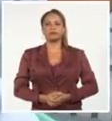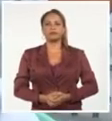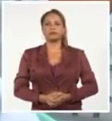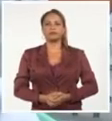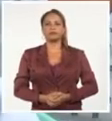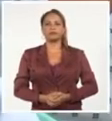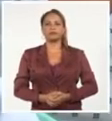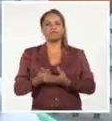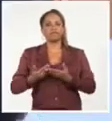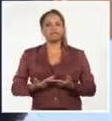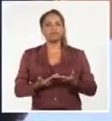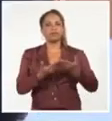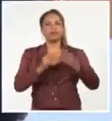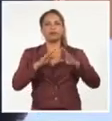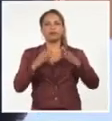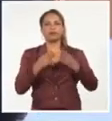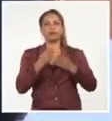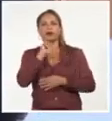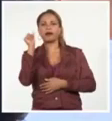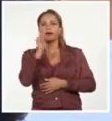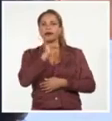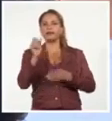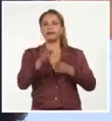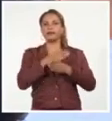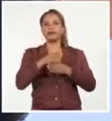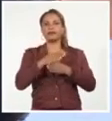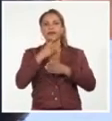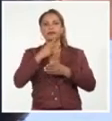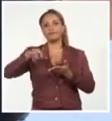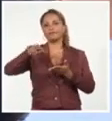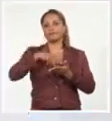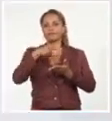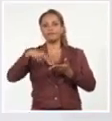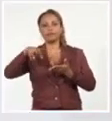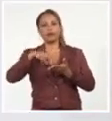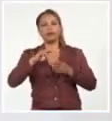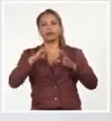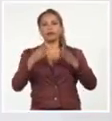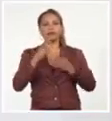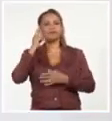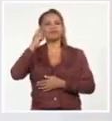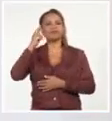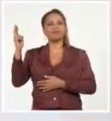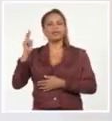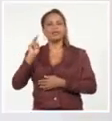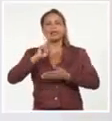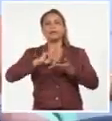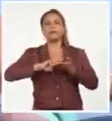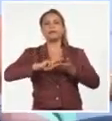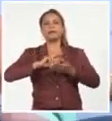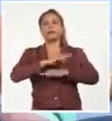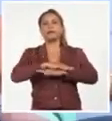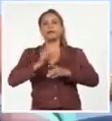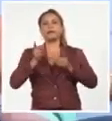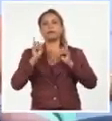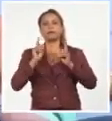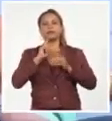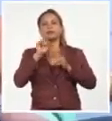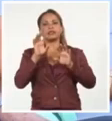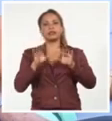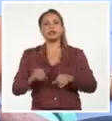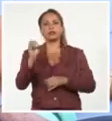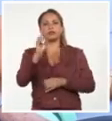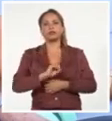Tributo desde la lírica y con el arte de varias generaciones a la epopeya, rememorada por el miembro del Buró Político y secretario de